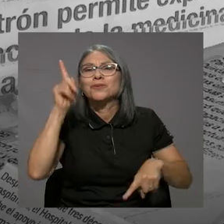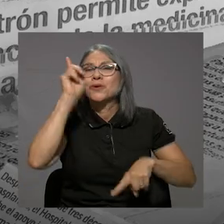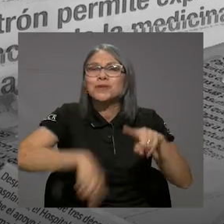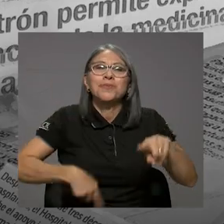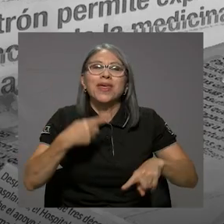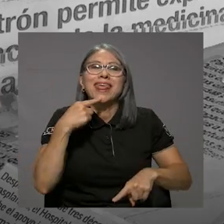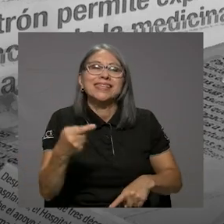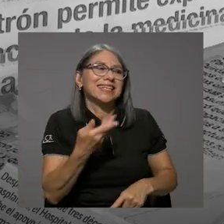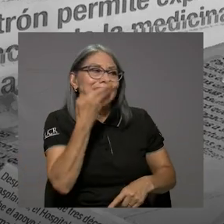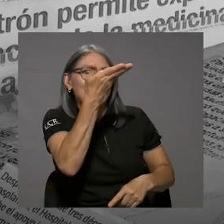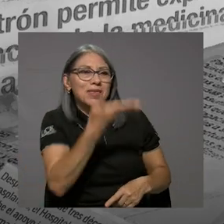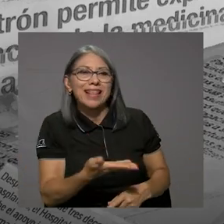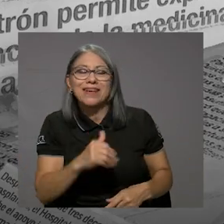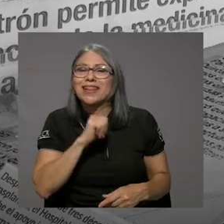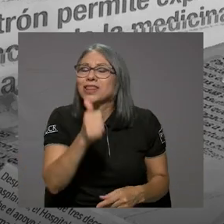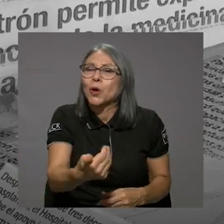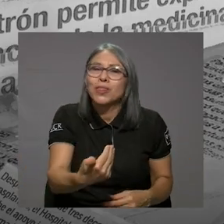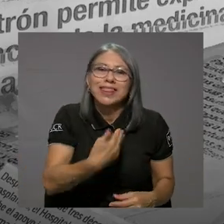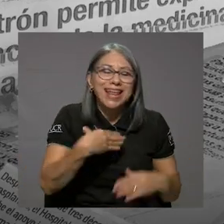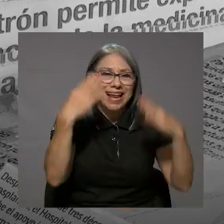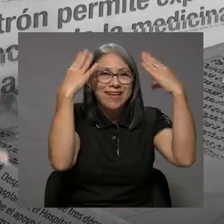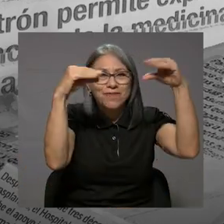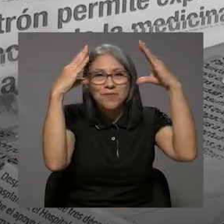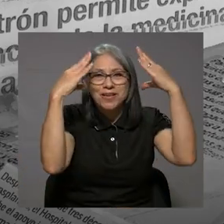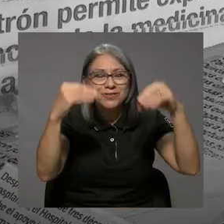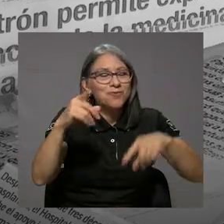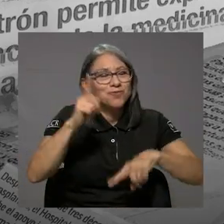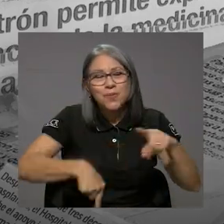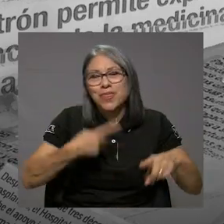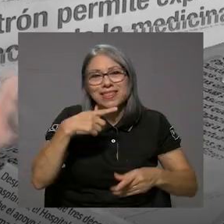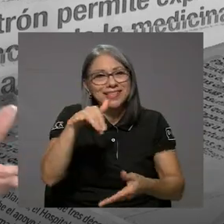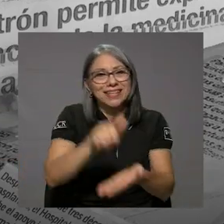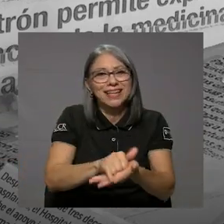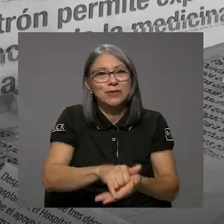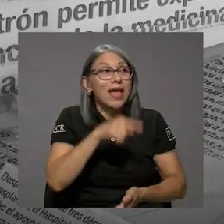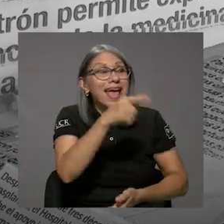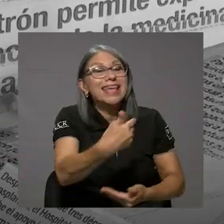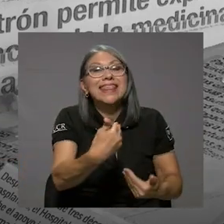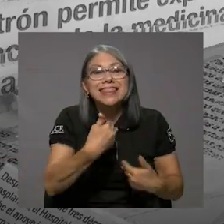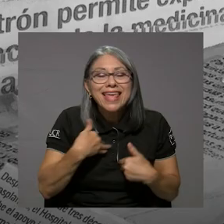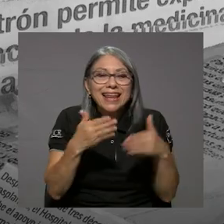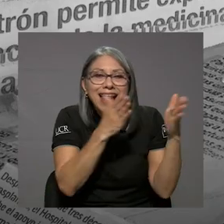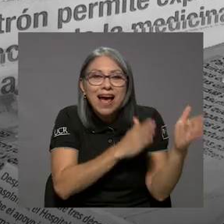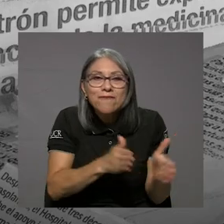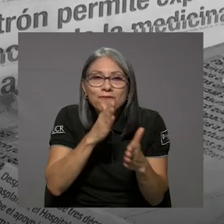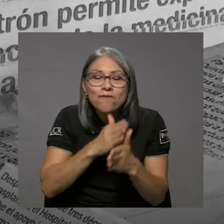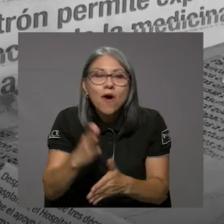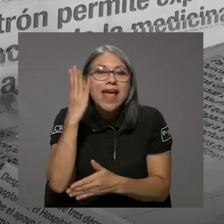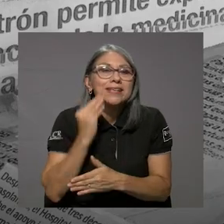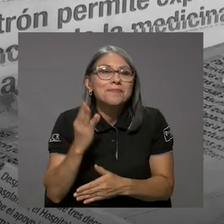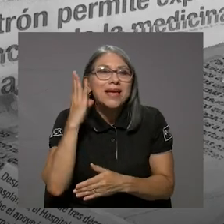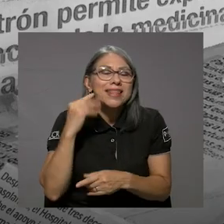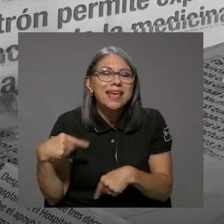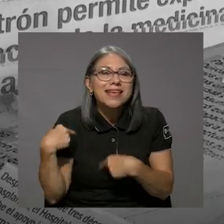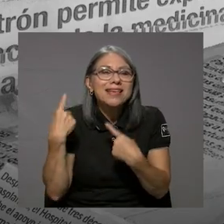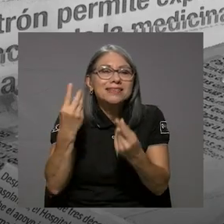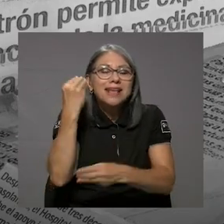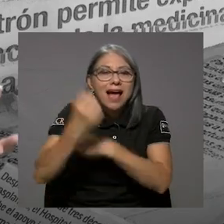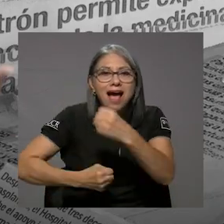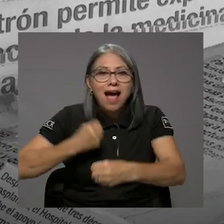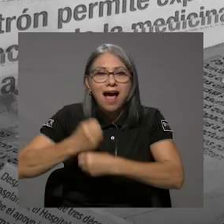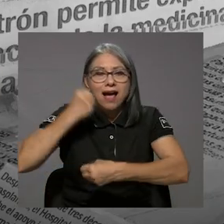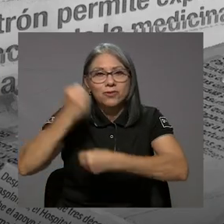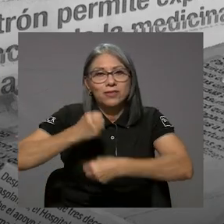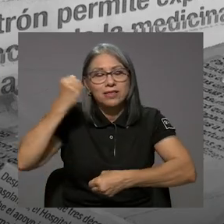puede decir que doña Yamilet no tiene la información, la formación y la experiencia porque durante años